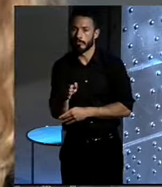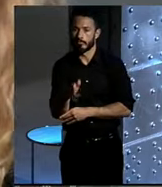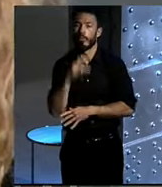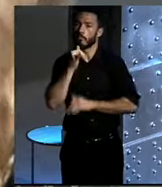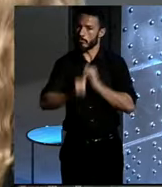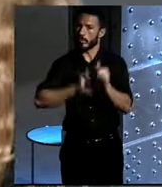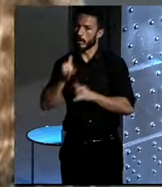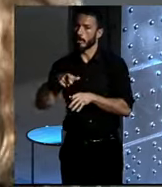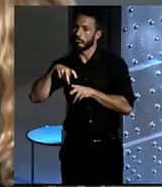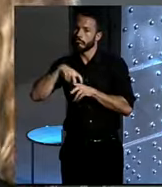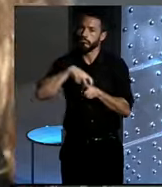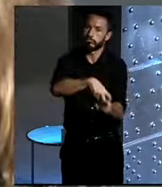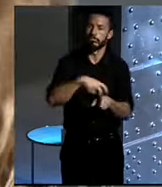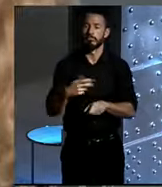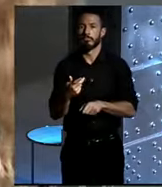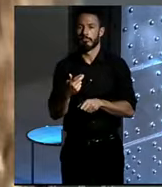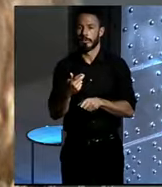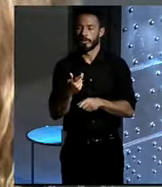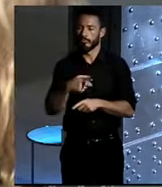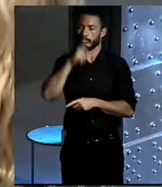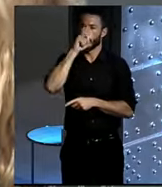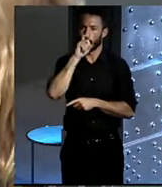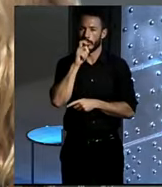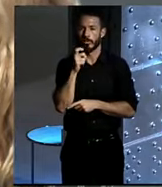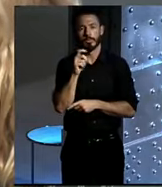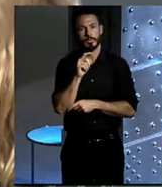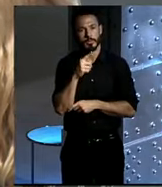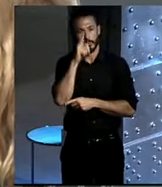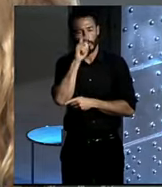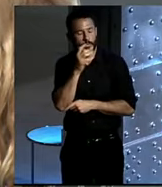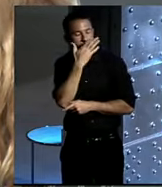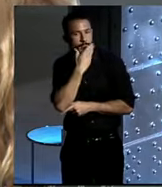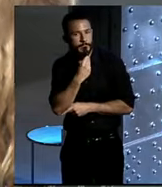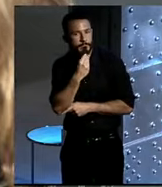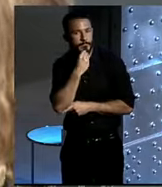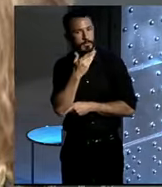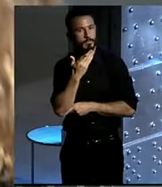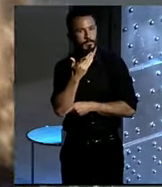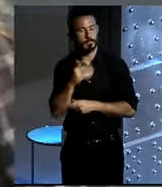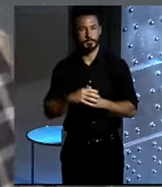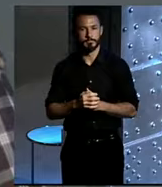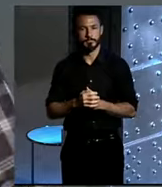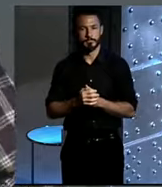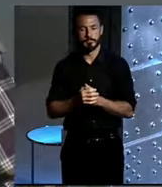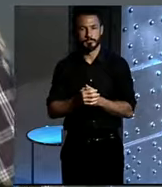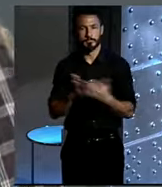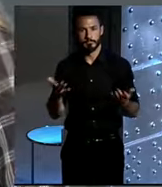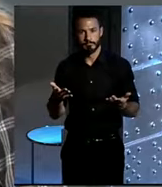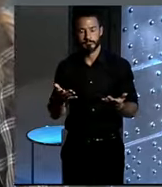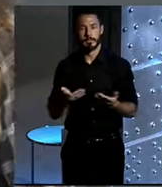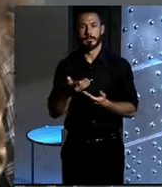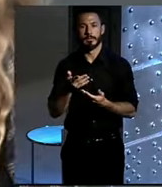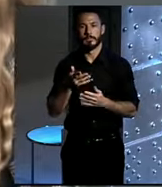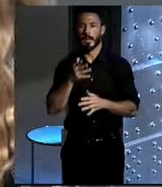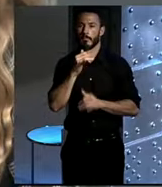Y es un primer recuerdo y es su recuerdo más bonito de la infancia, ¿sabes? Es que de hecho la